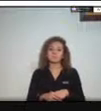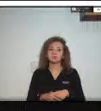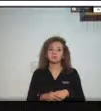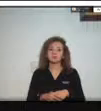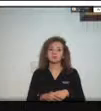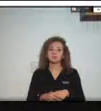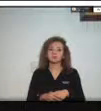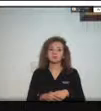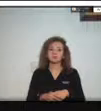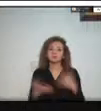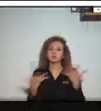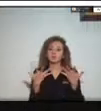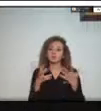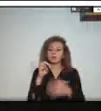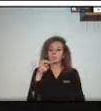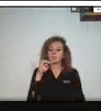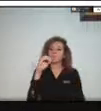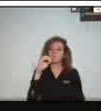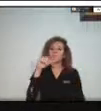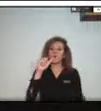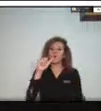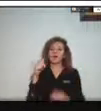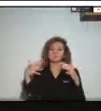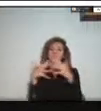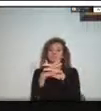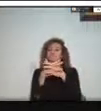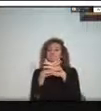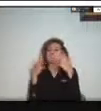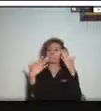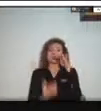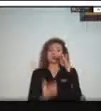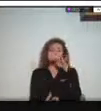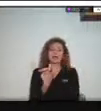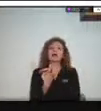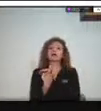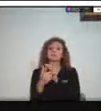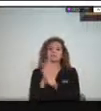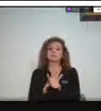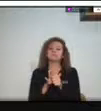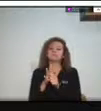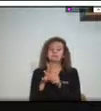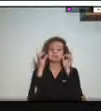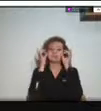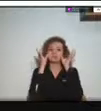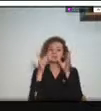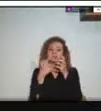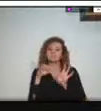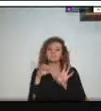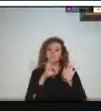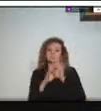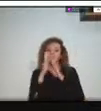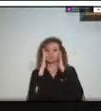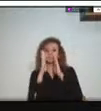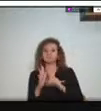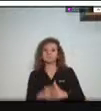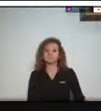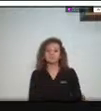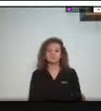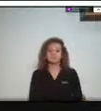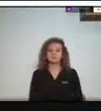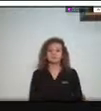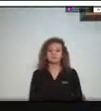entonces se ha tenido bastante en cuenta y se ha evaluado